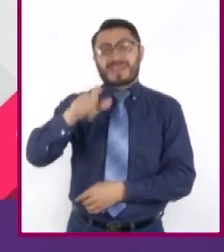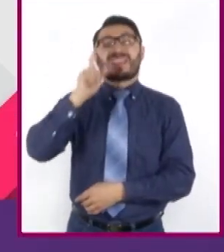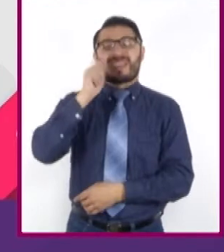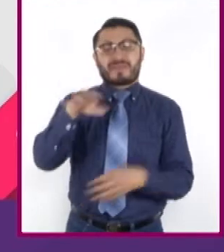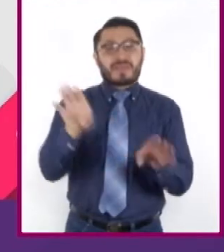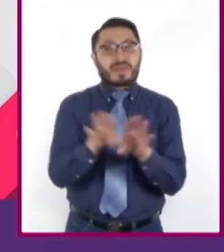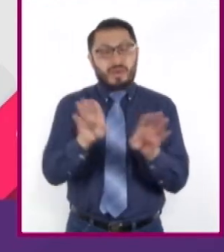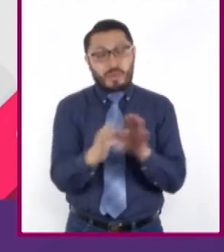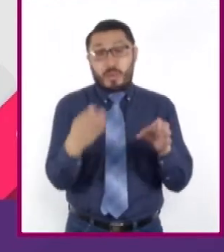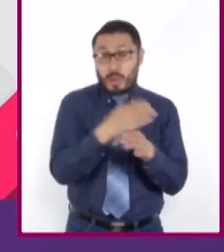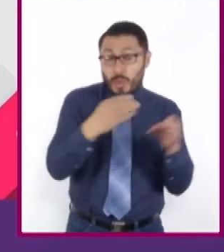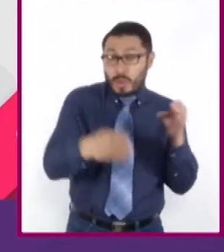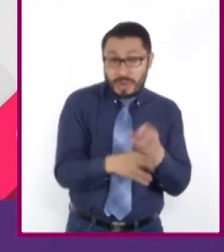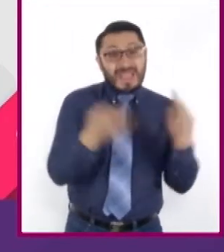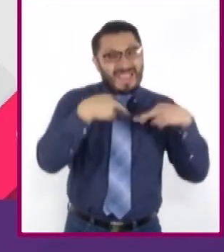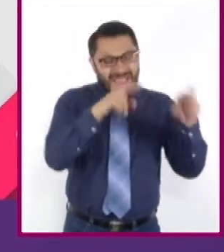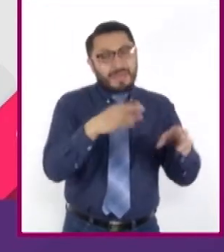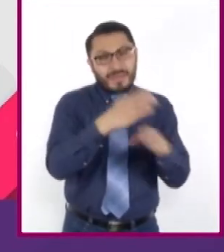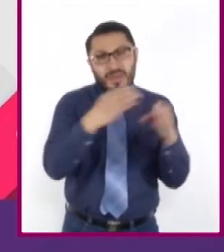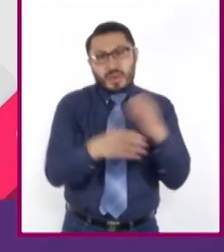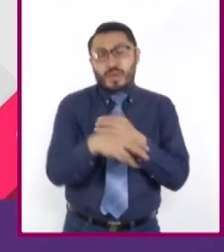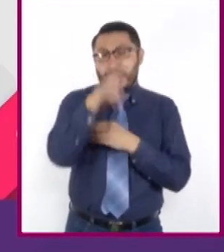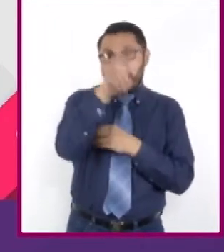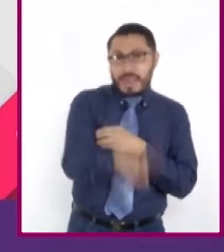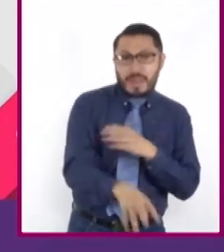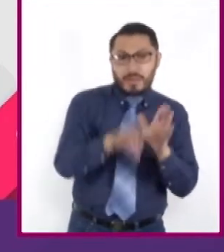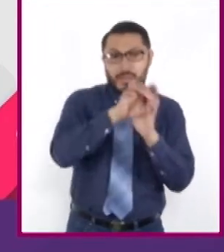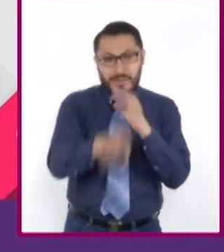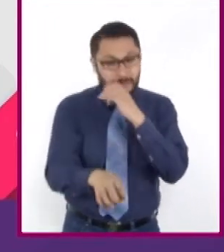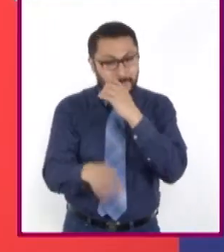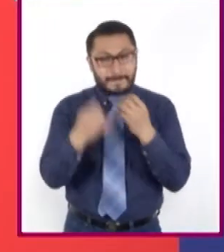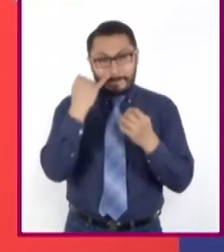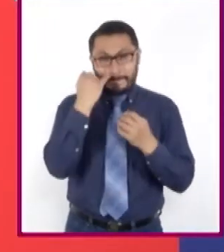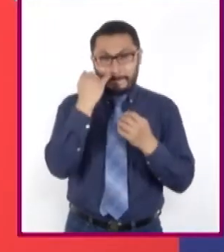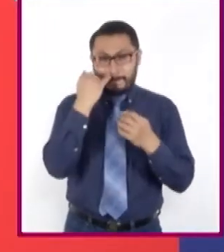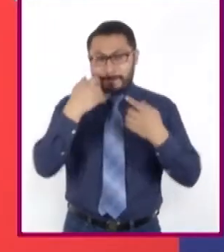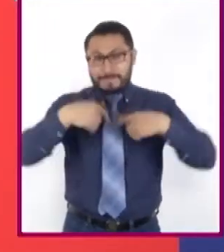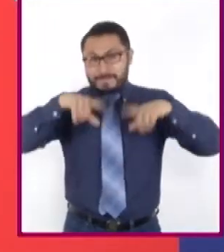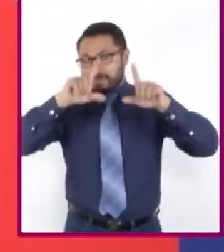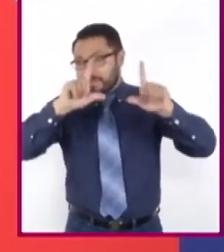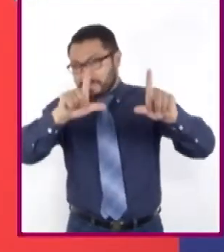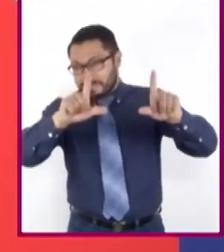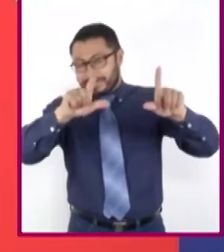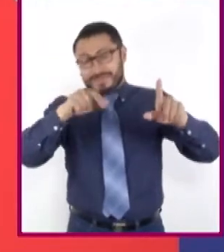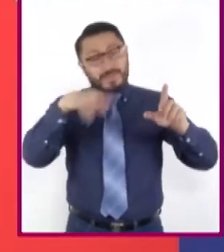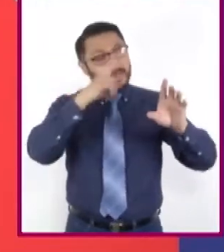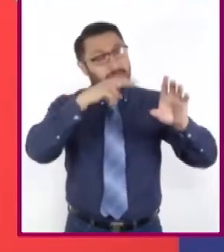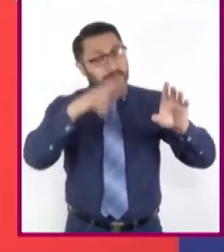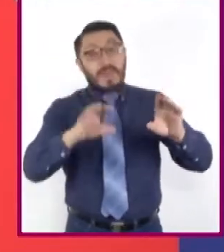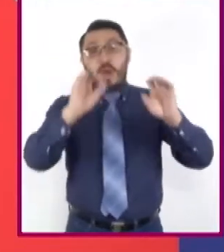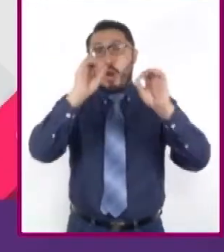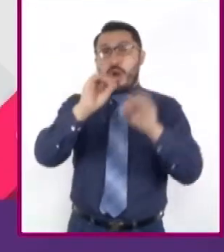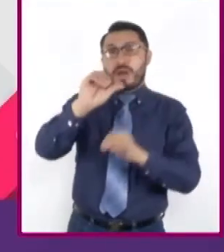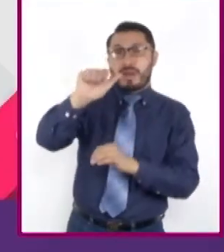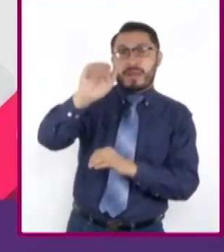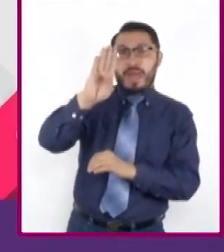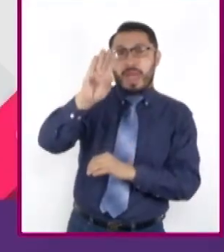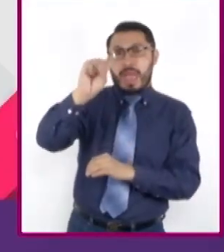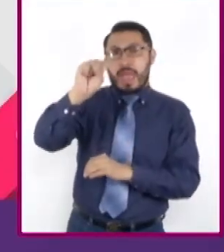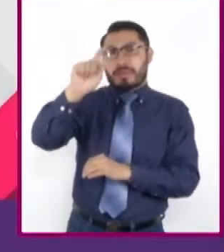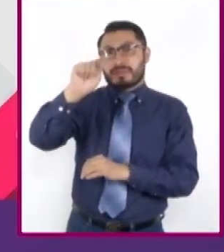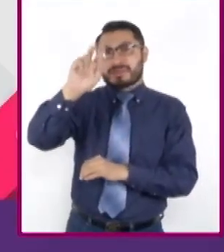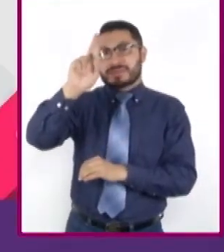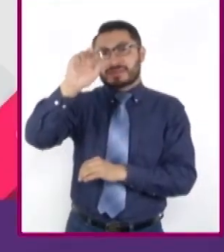objetos reales, como estos paisajes en acuarela. O también pueden ser abstractas, donde los